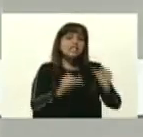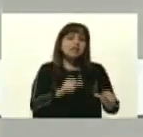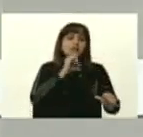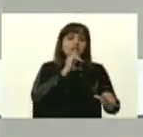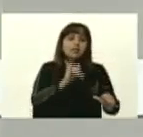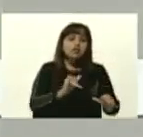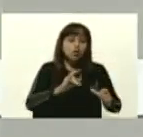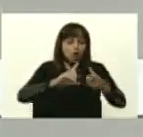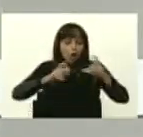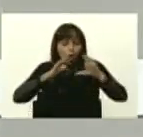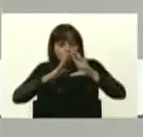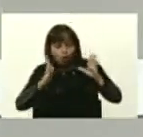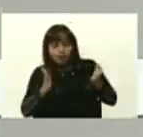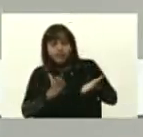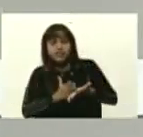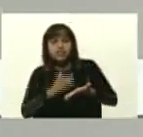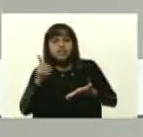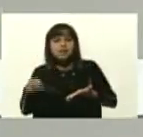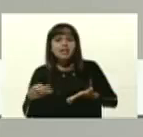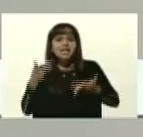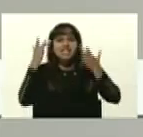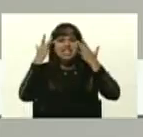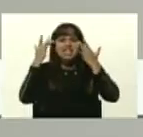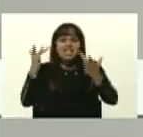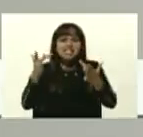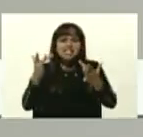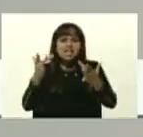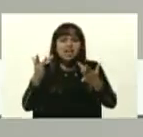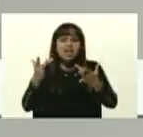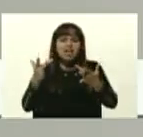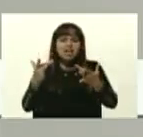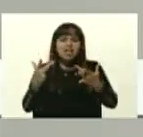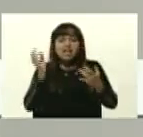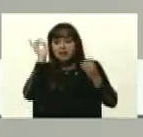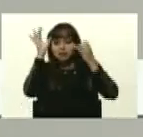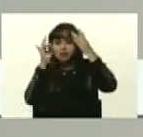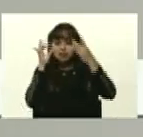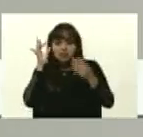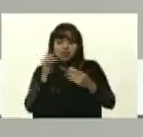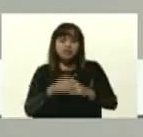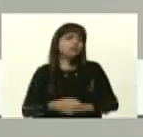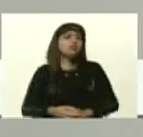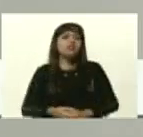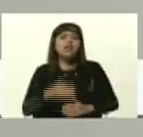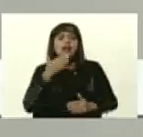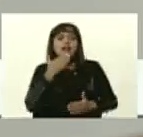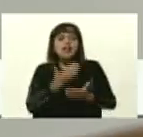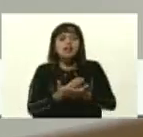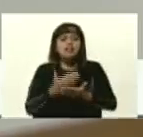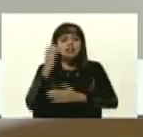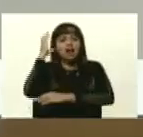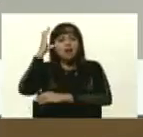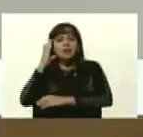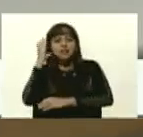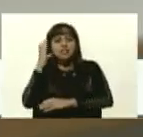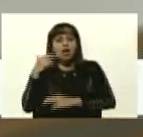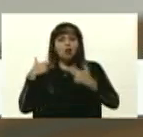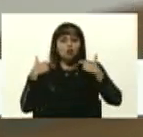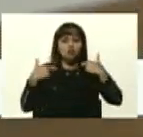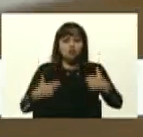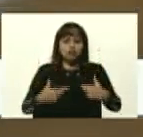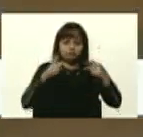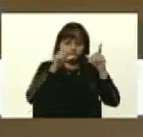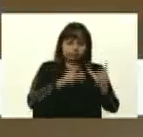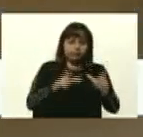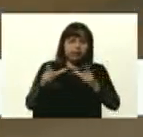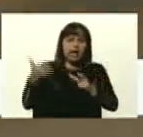geográfica y la inteligencia artificial. Gracias a la alta capacidad de nuestro talento humano que